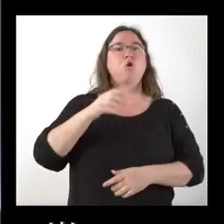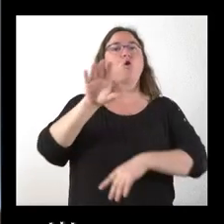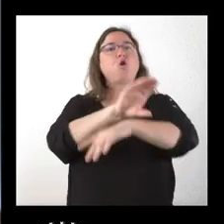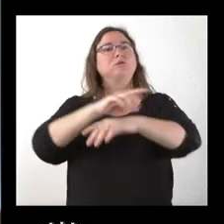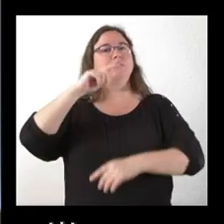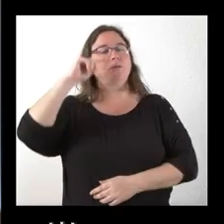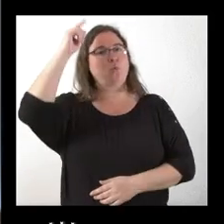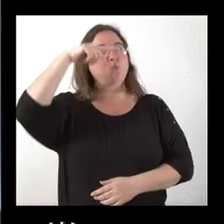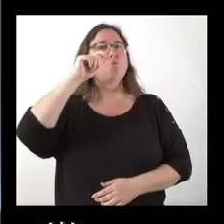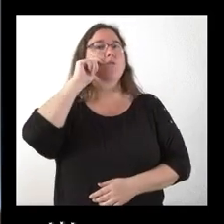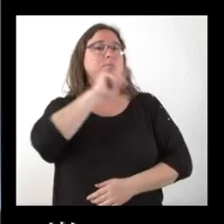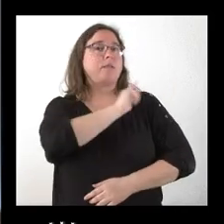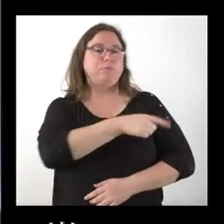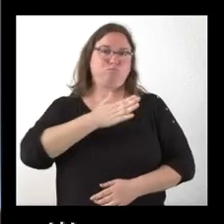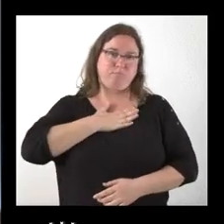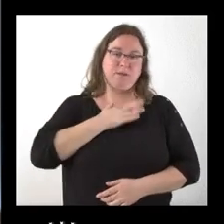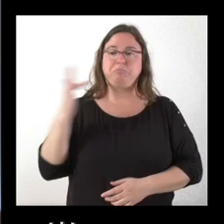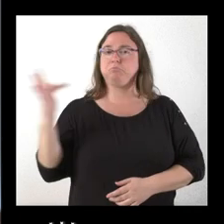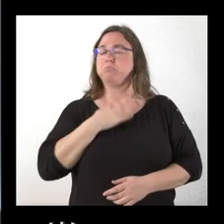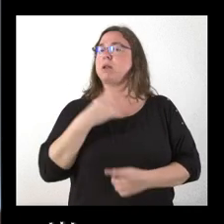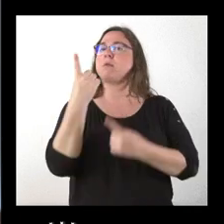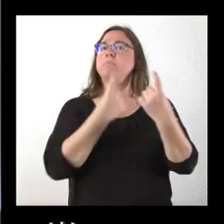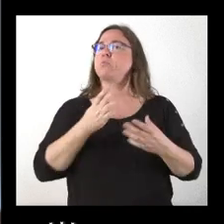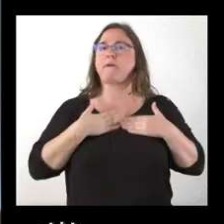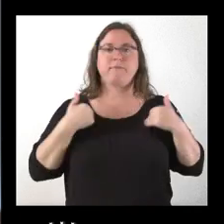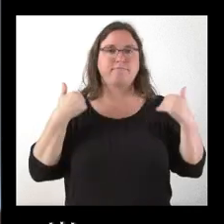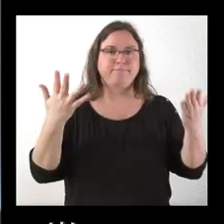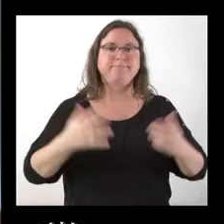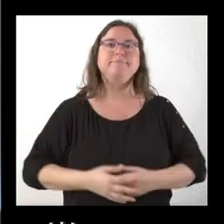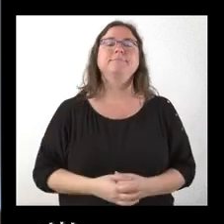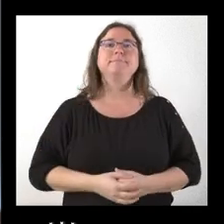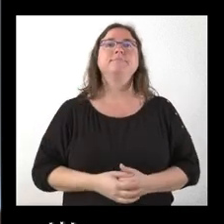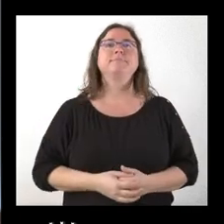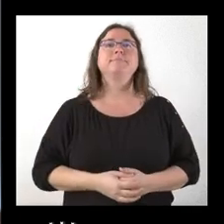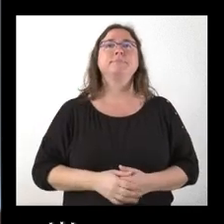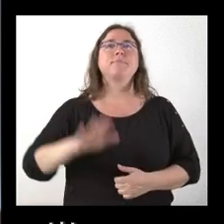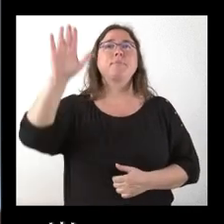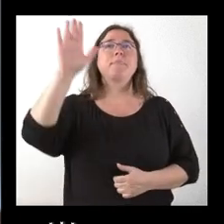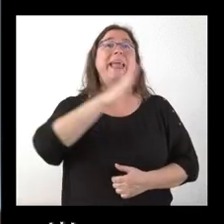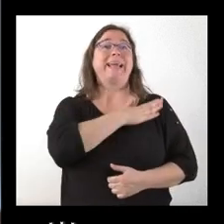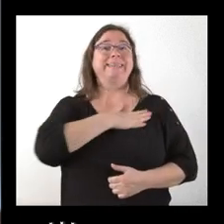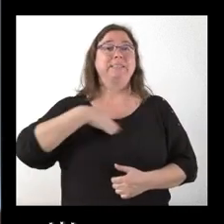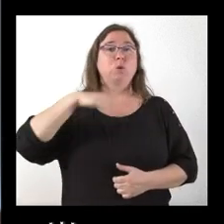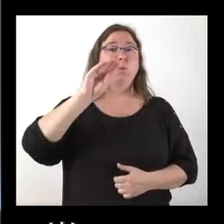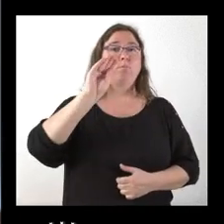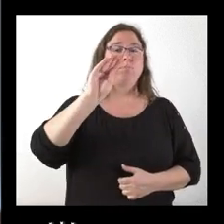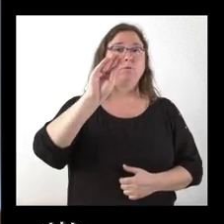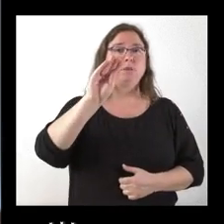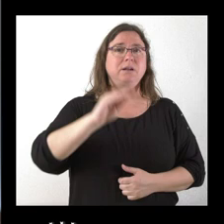y Deporte, como yo mismo, para cualquier pregunta que deseen formular. Sí, yo al portavoz quería preguntarle. Hoy se